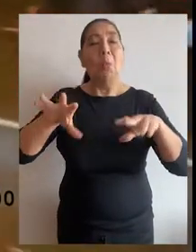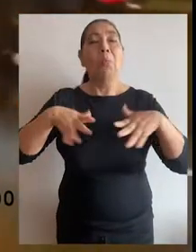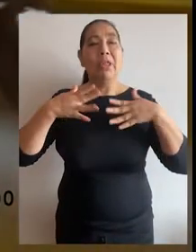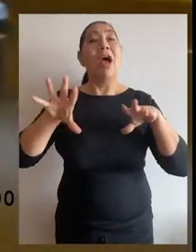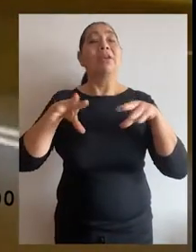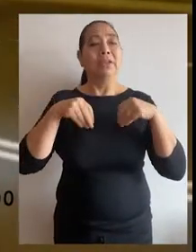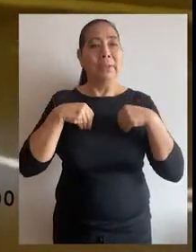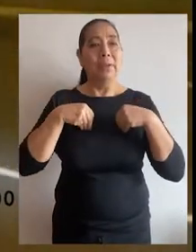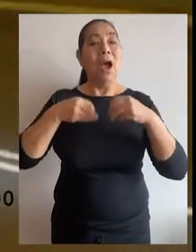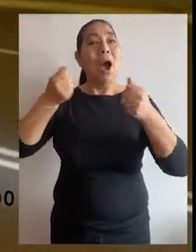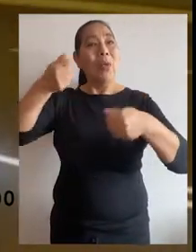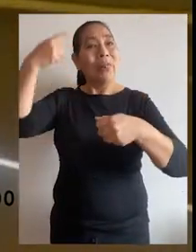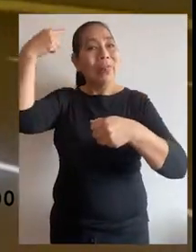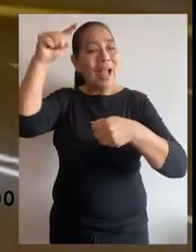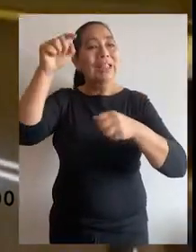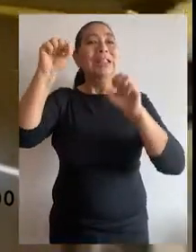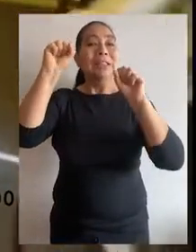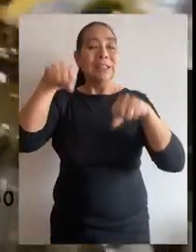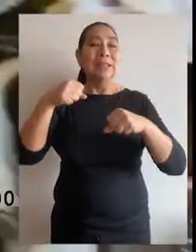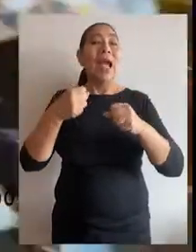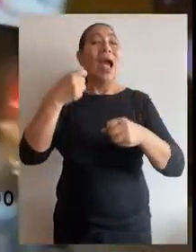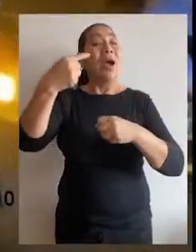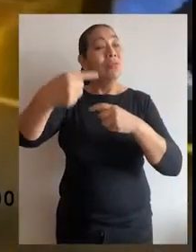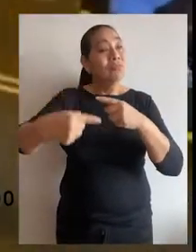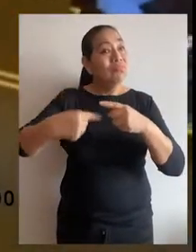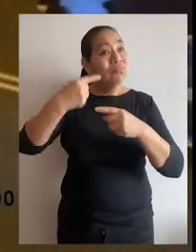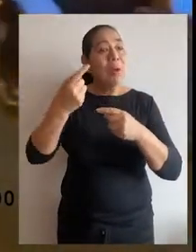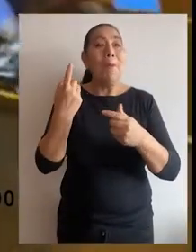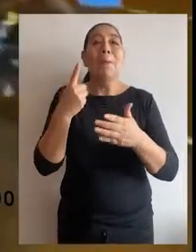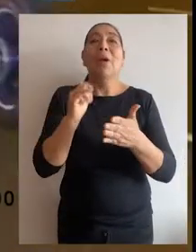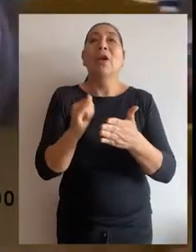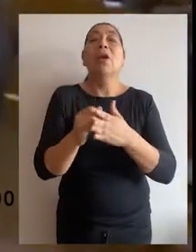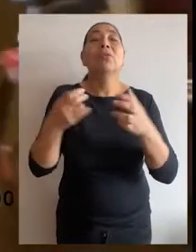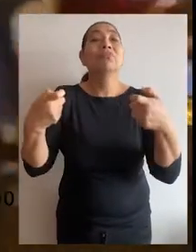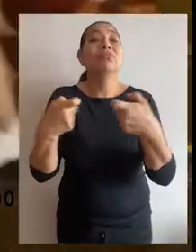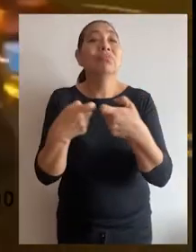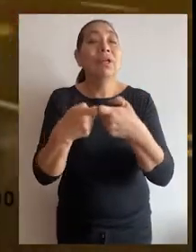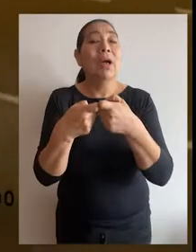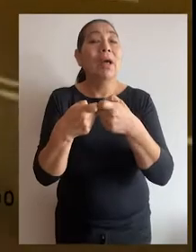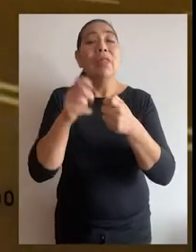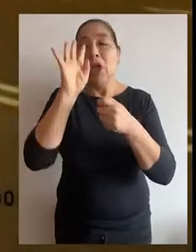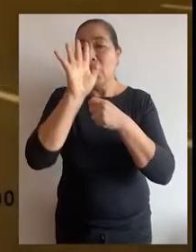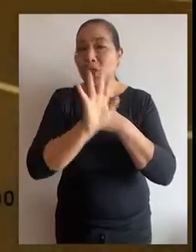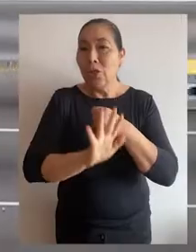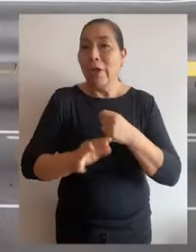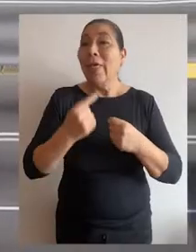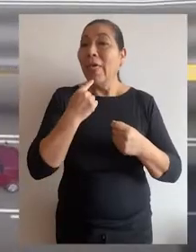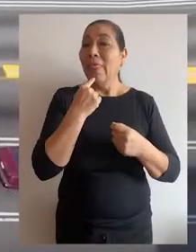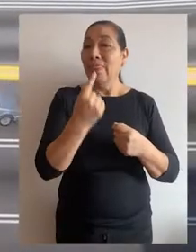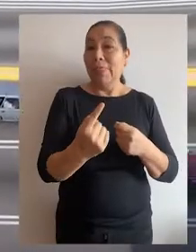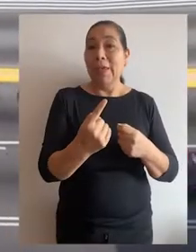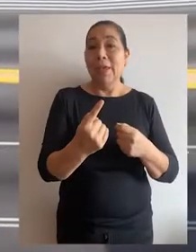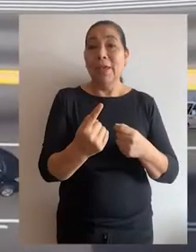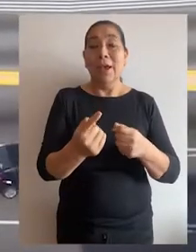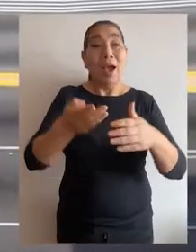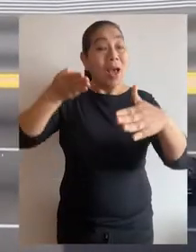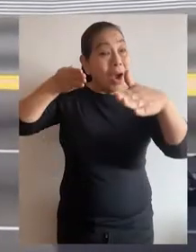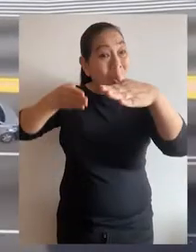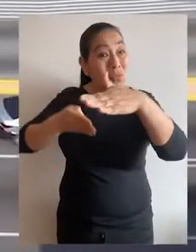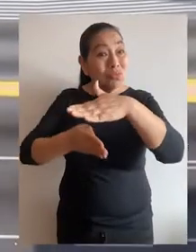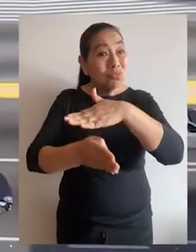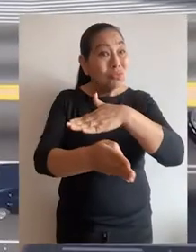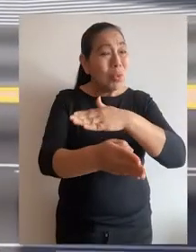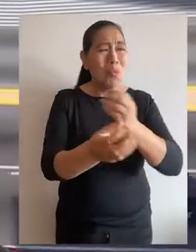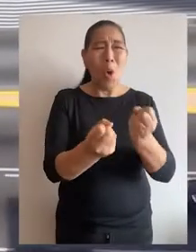expresas que integran la Red Metropolitana de Lima, salvo en aquellas que forman parte de la Red Vial Nacional. Se precisa que las vías